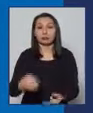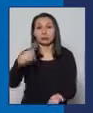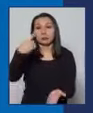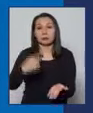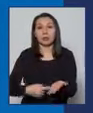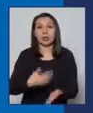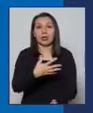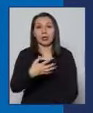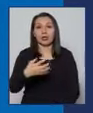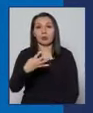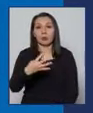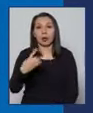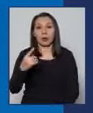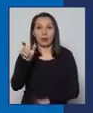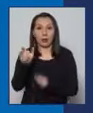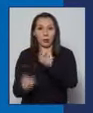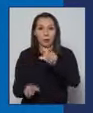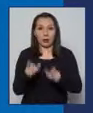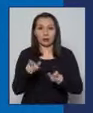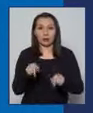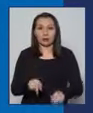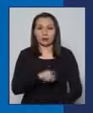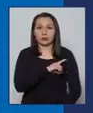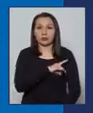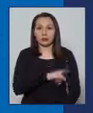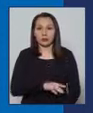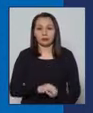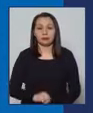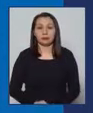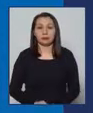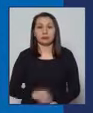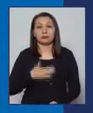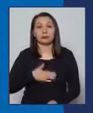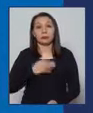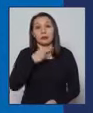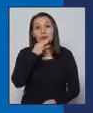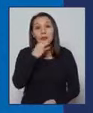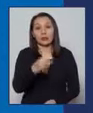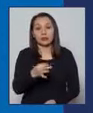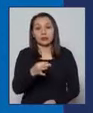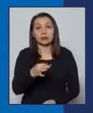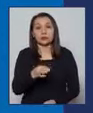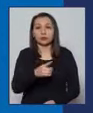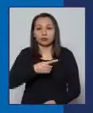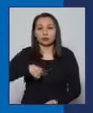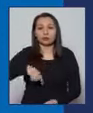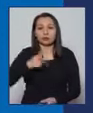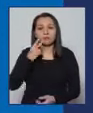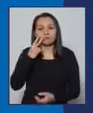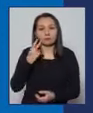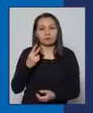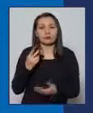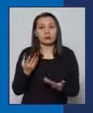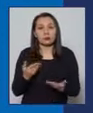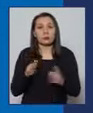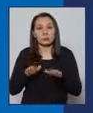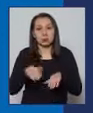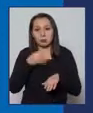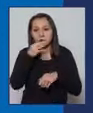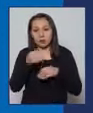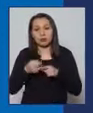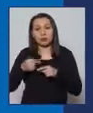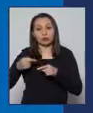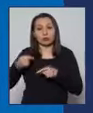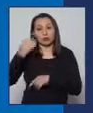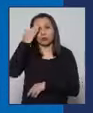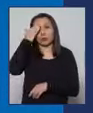.541 personas en nuestro país. Quiero decir que estamos considerando, como lo hemos contado en los